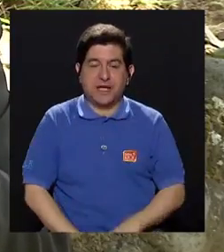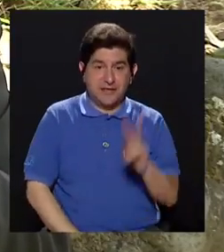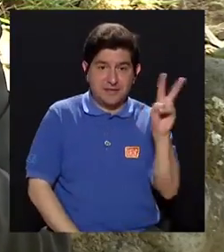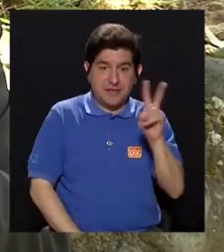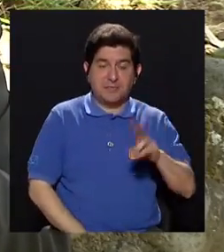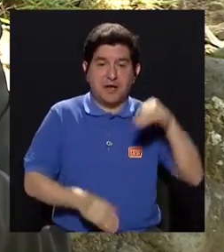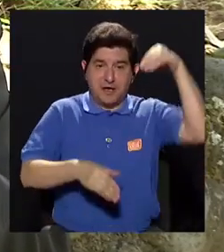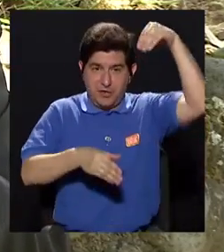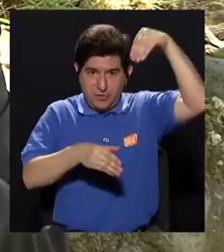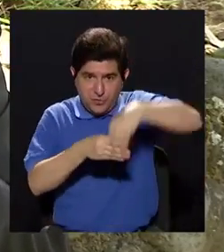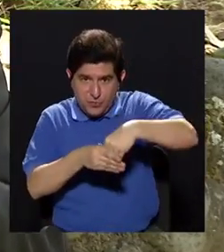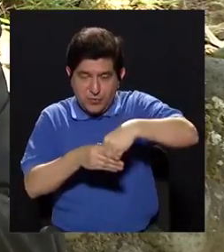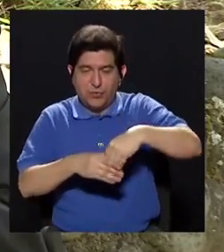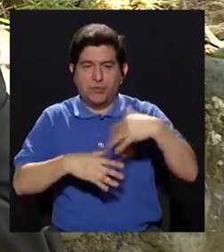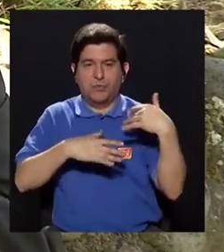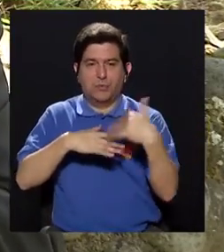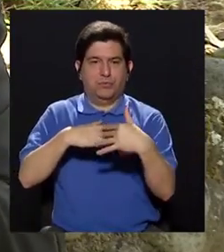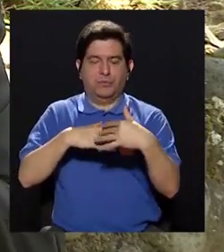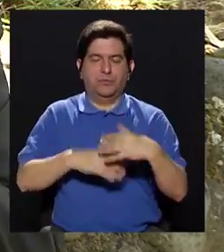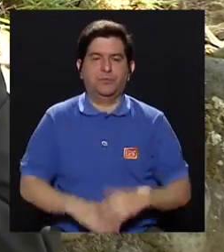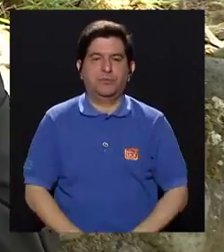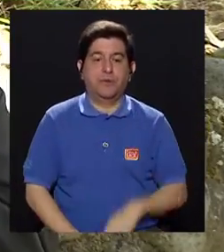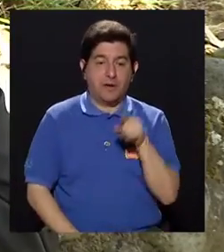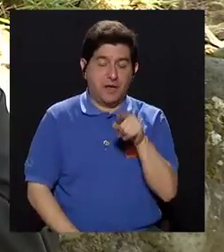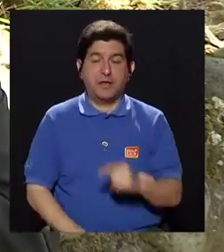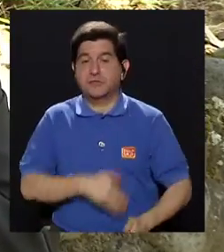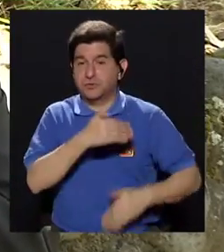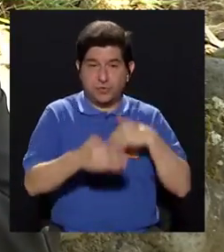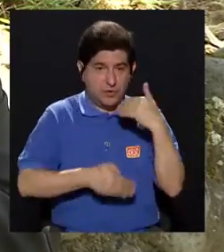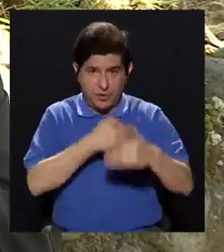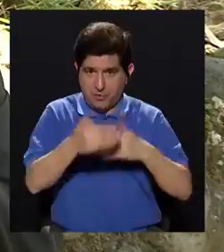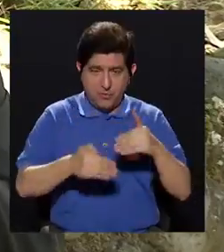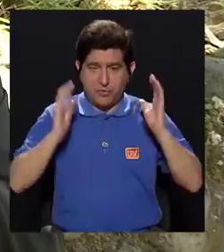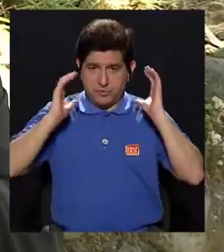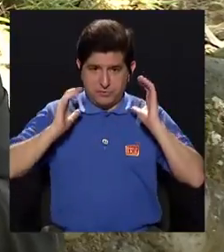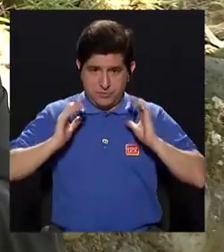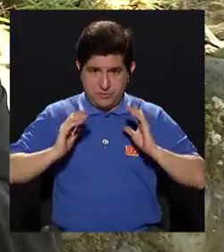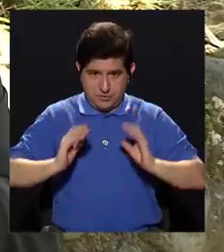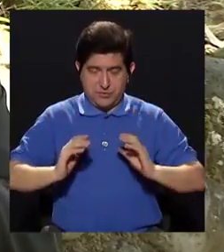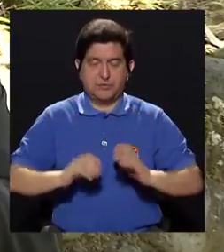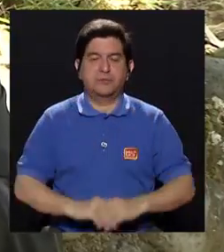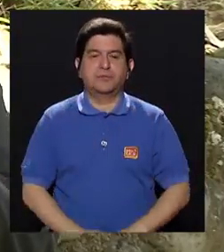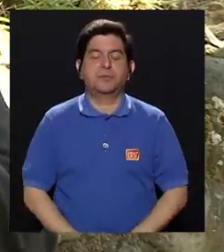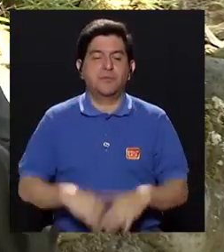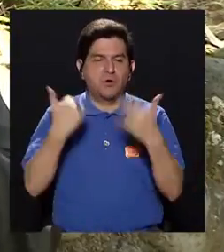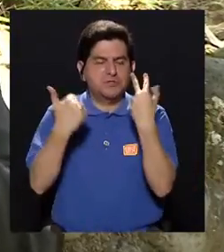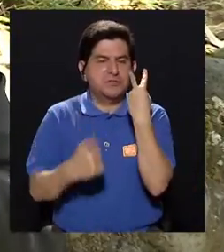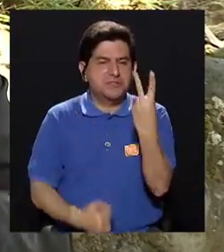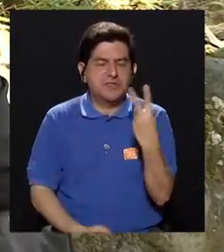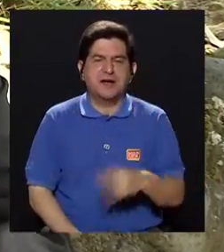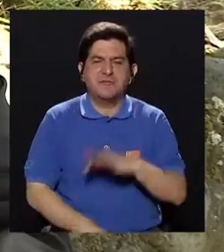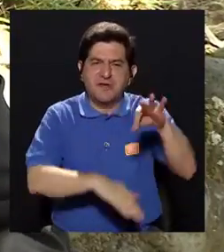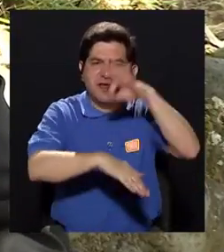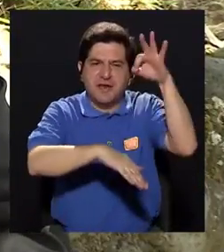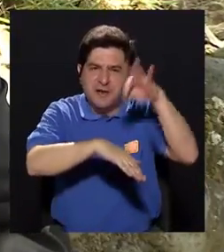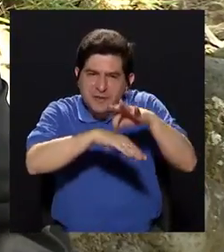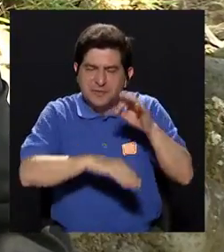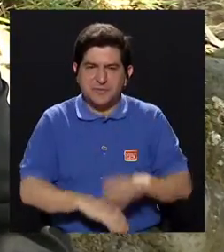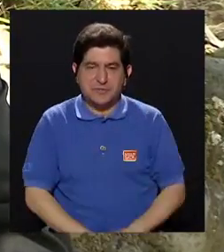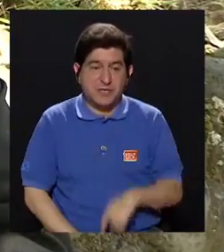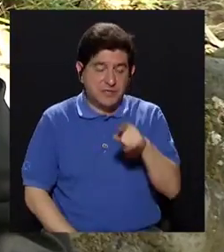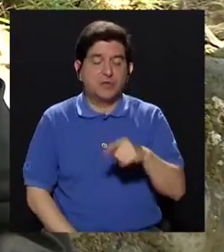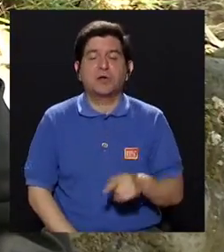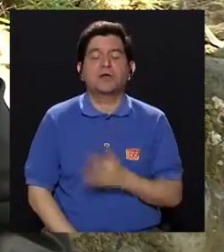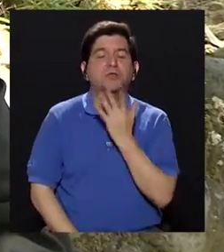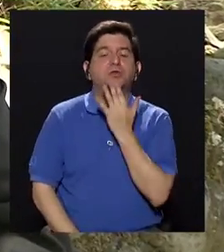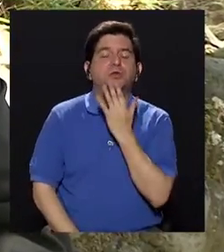la virosis pueda ser transmitida. Eso en términos del comportamiento. Si nosotros quisiéramos ya ver el mosquito como tal, ese es un